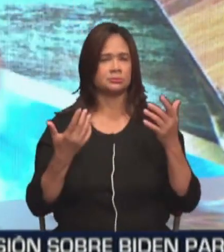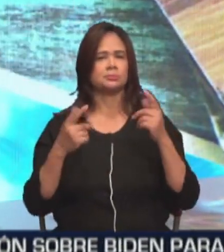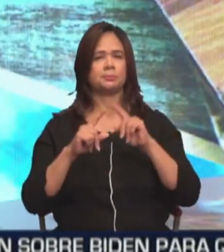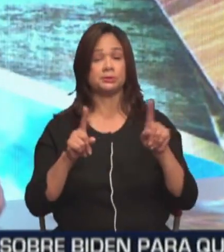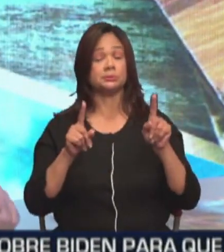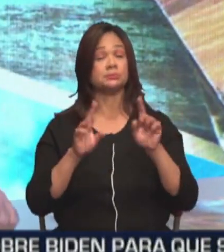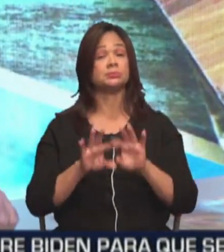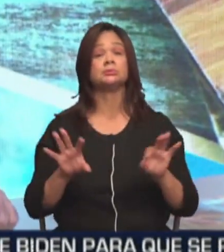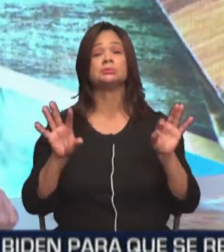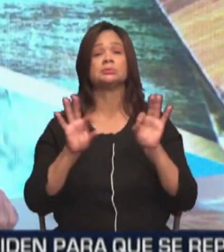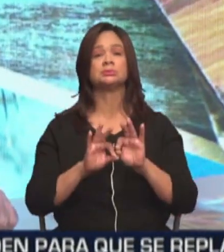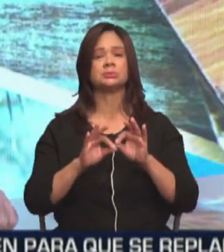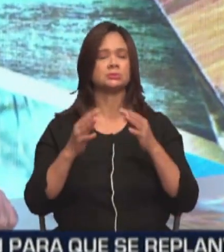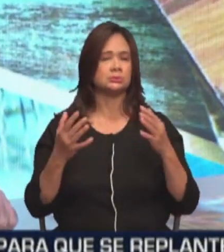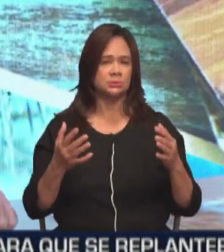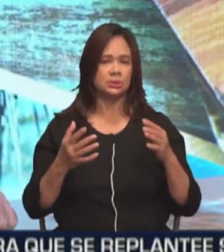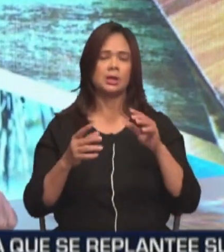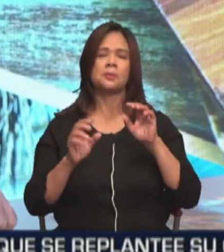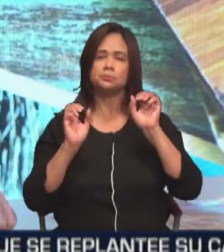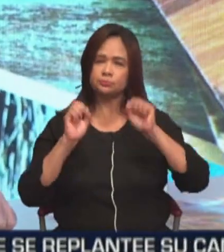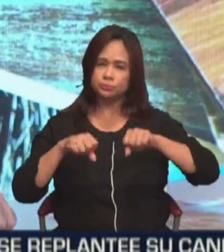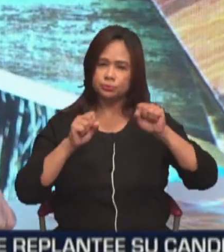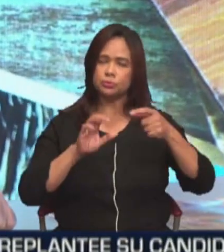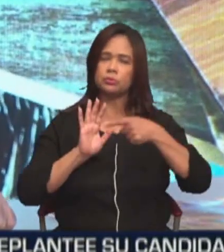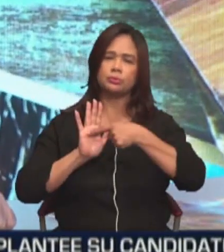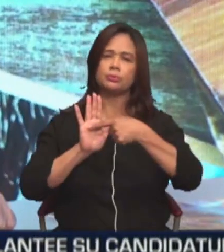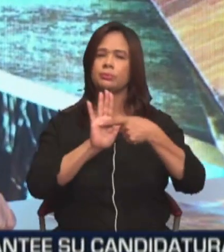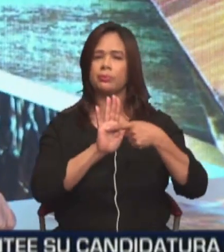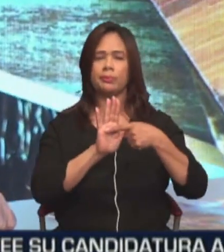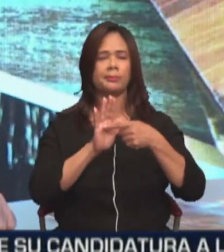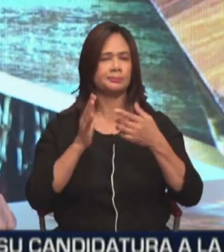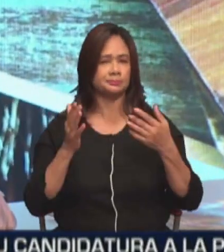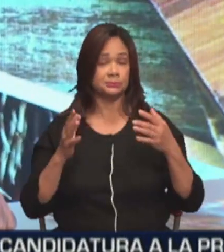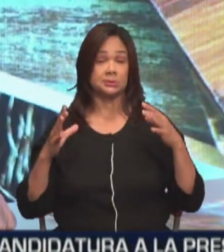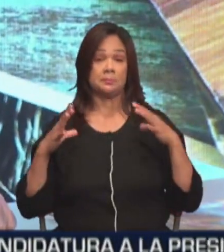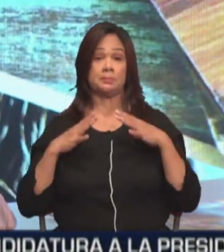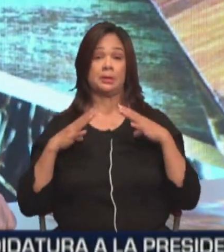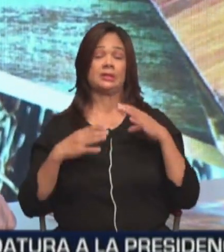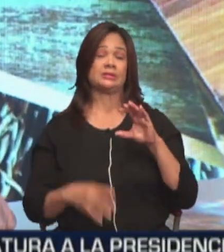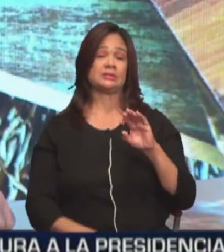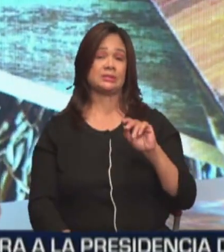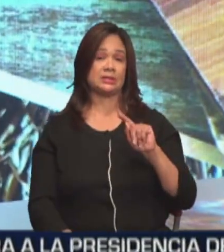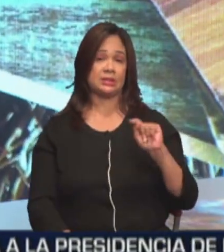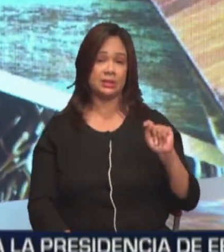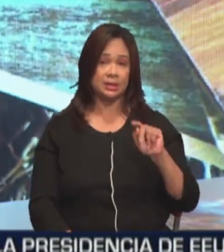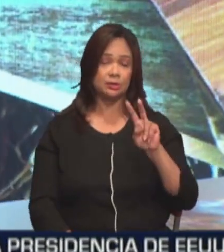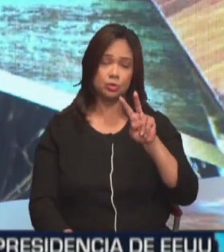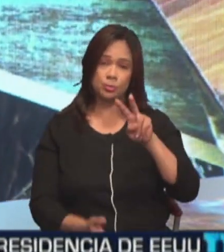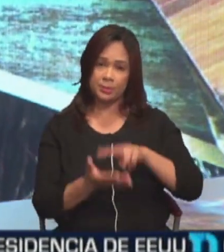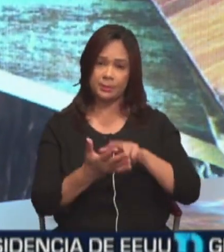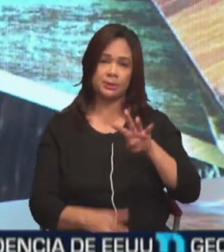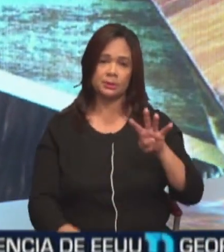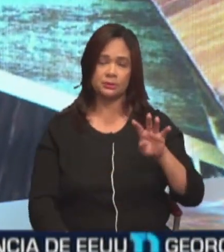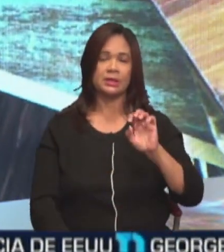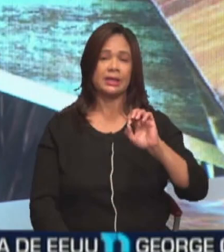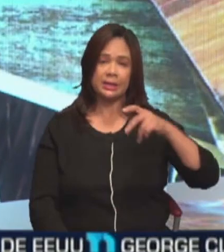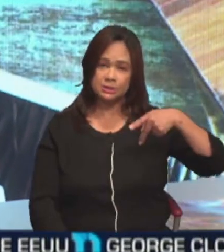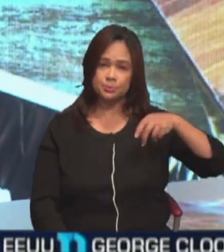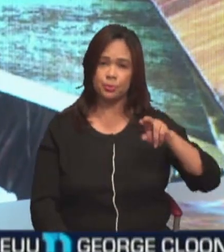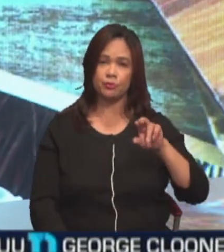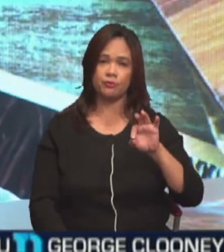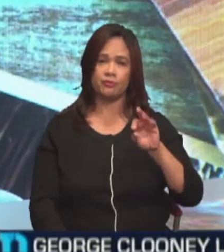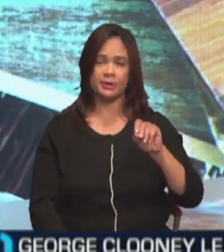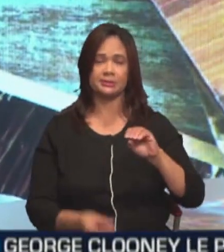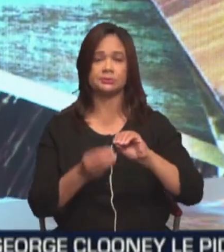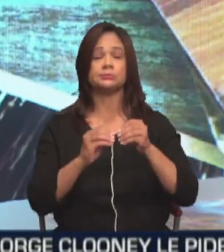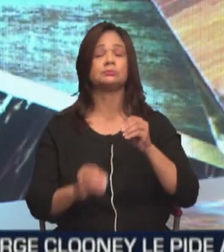sobre todo, todas las opciones que presenta estas vacaciones CTN 2024 Expoferia en su